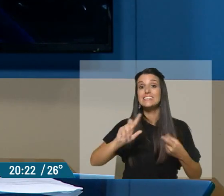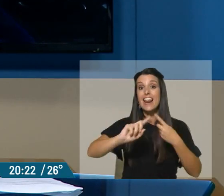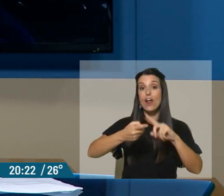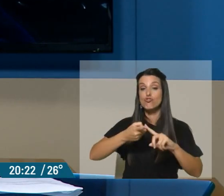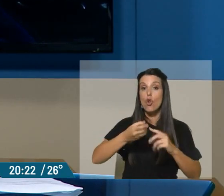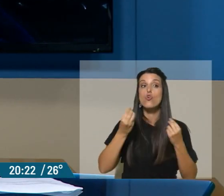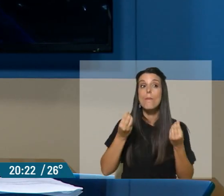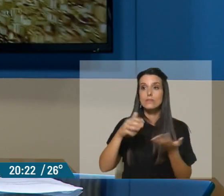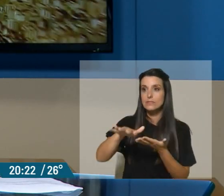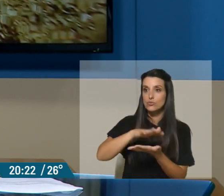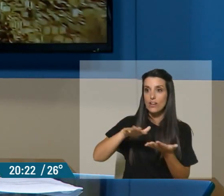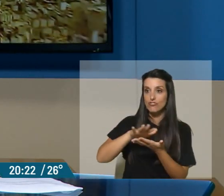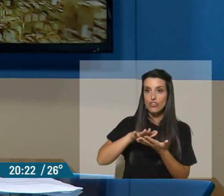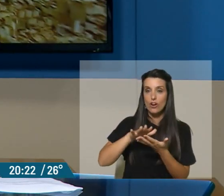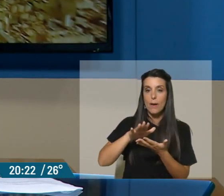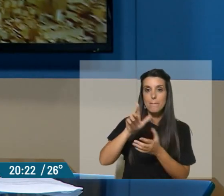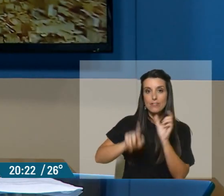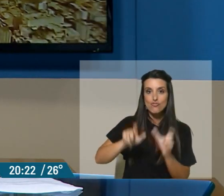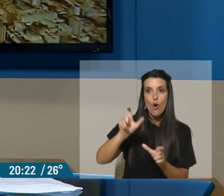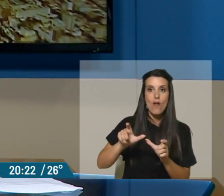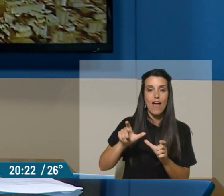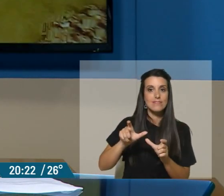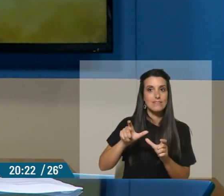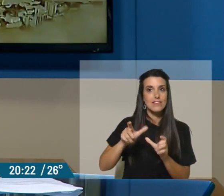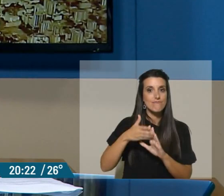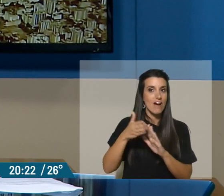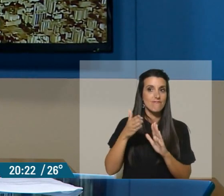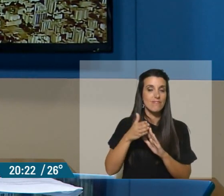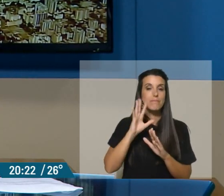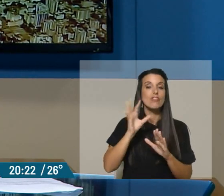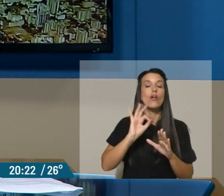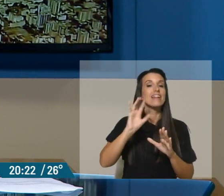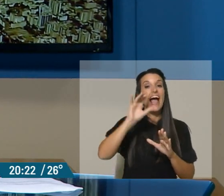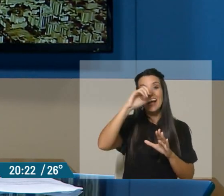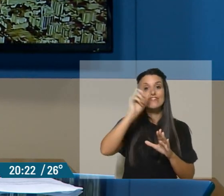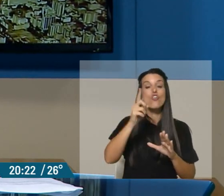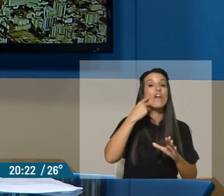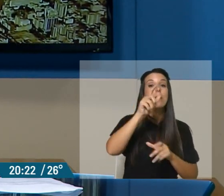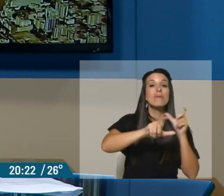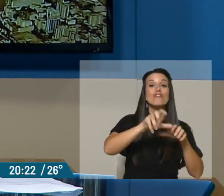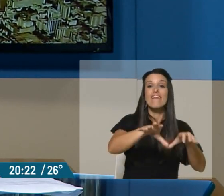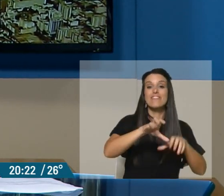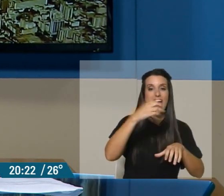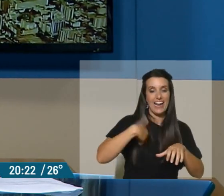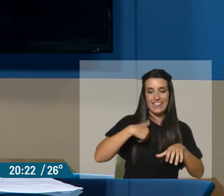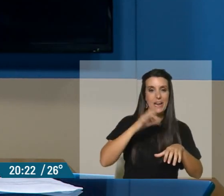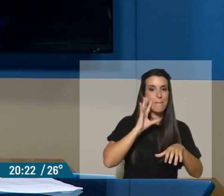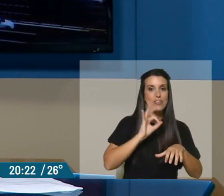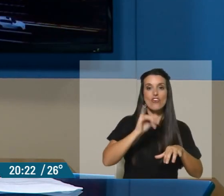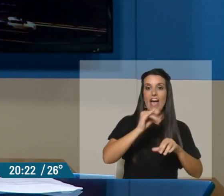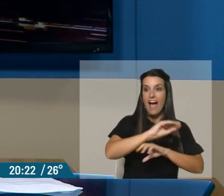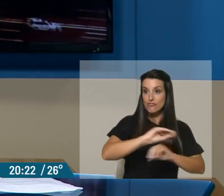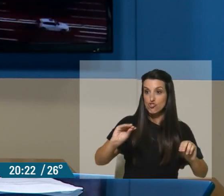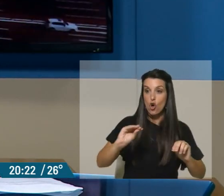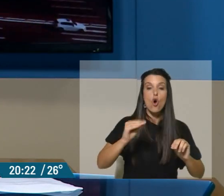lo que pase con la gente, con el ciudadano a pie, que va a ver cambiar su economía. Ya lo avisó el presidente recién